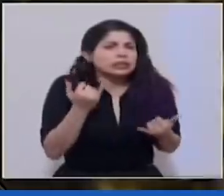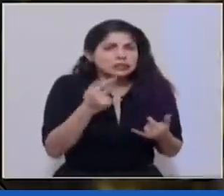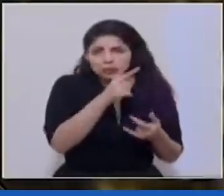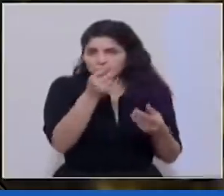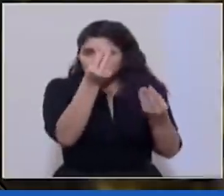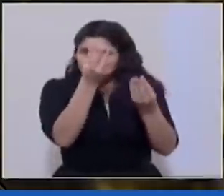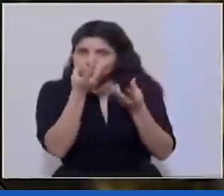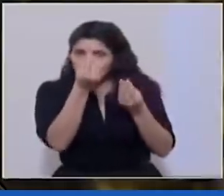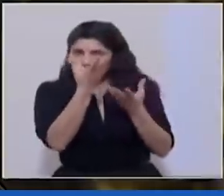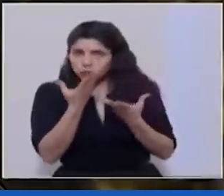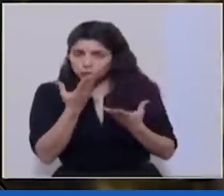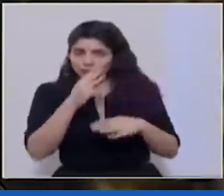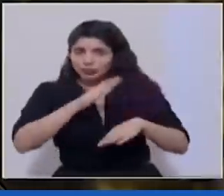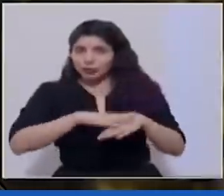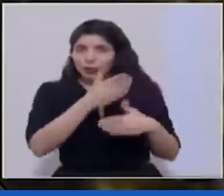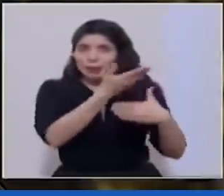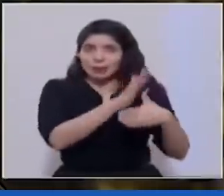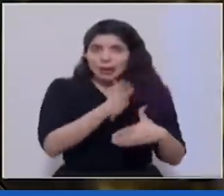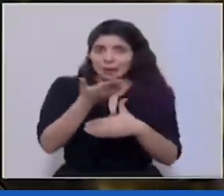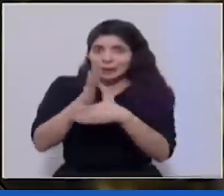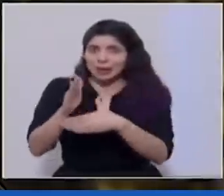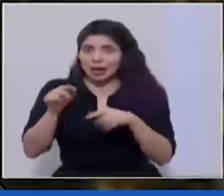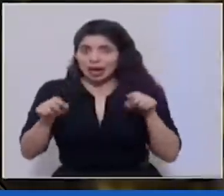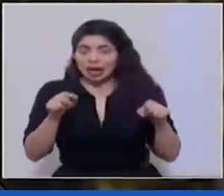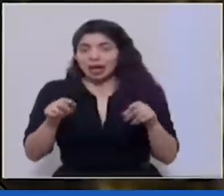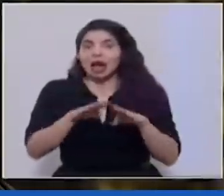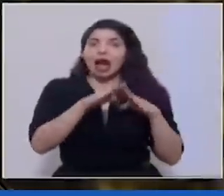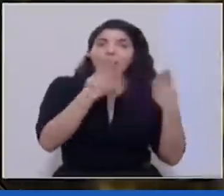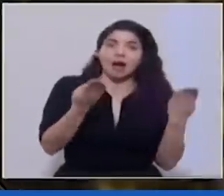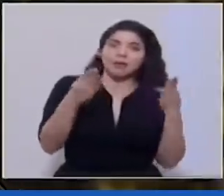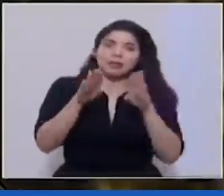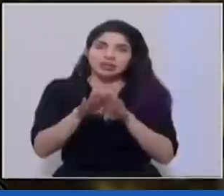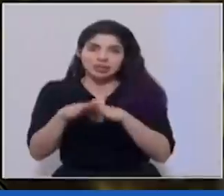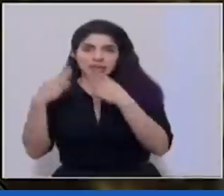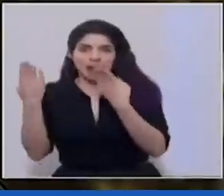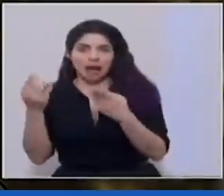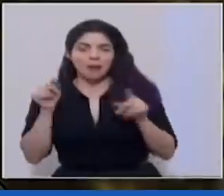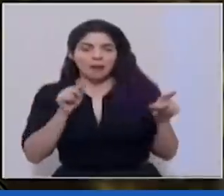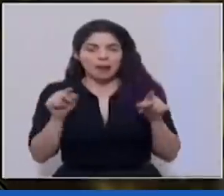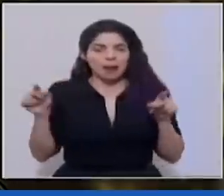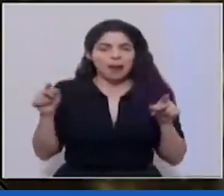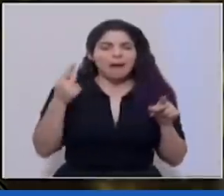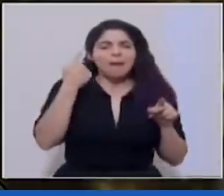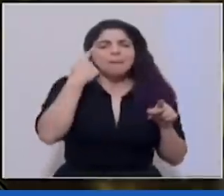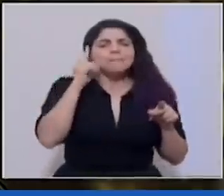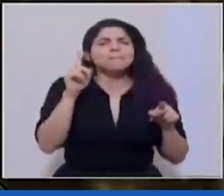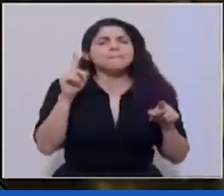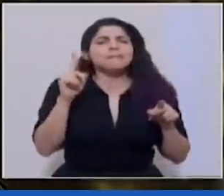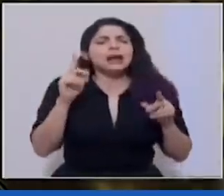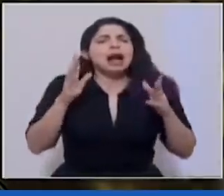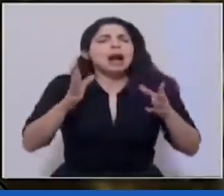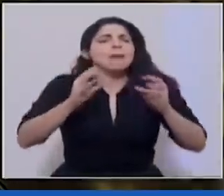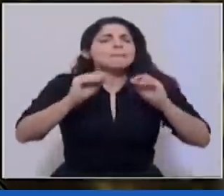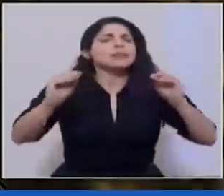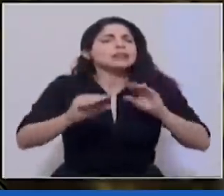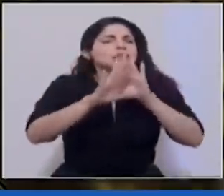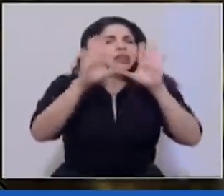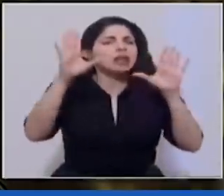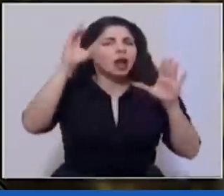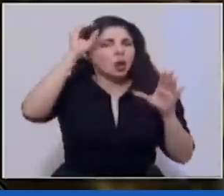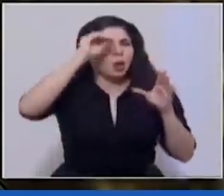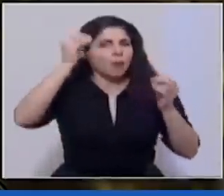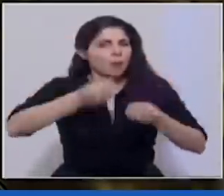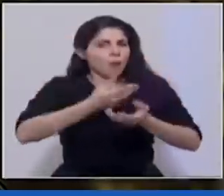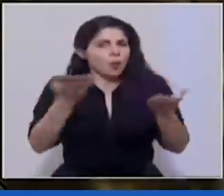que ustedes acaban de hacer de esas dos fases de apertura y de cierre a la vez para que le quede pues mayor claridad a la opinión pública